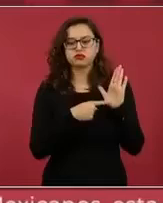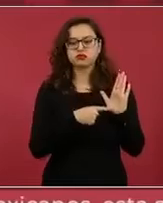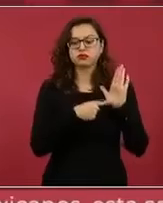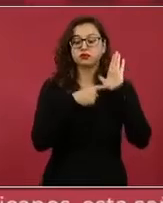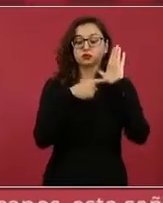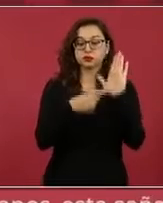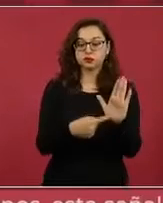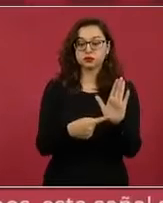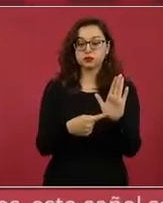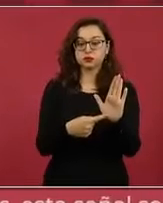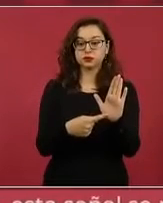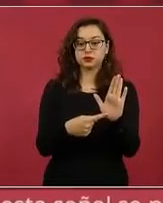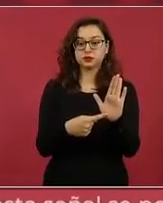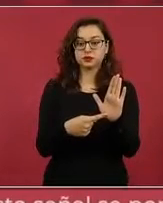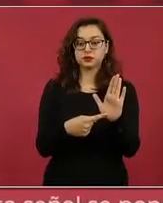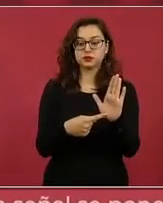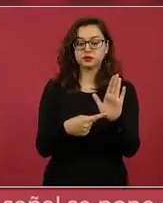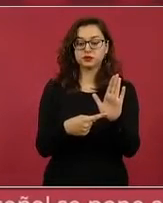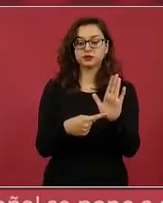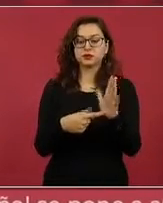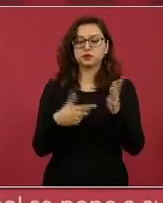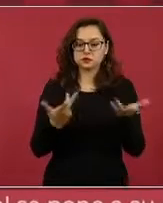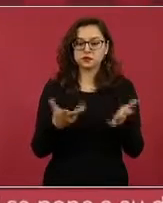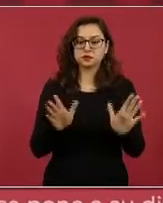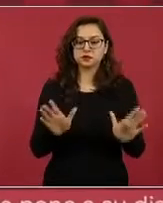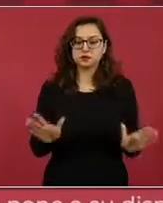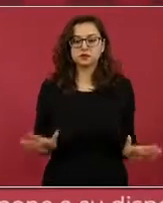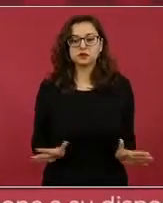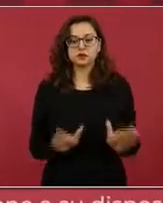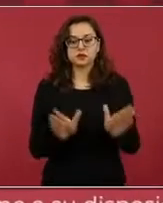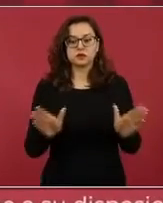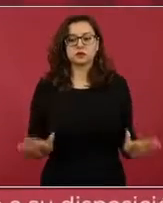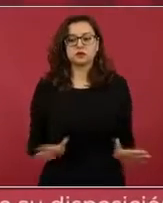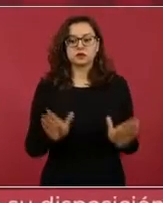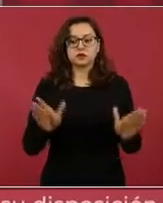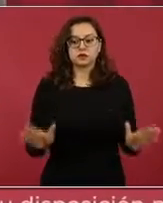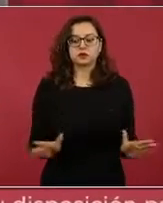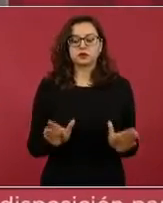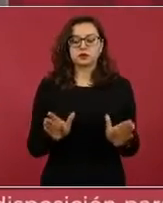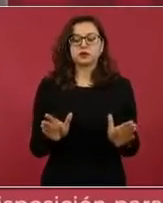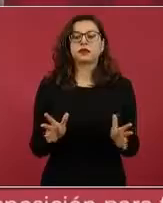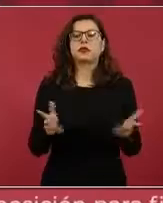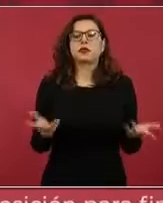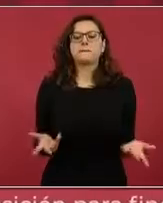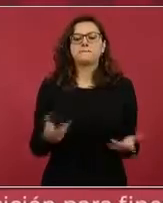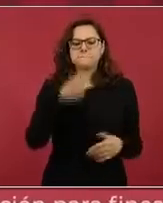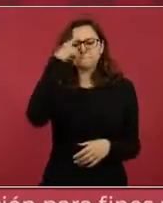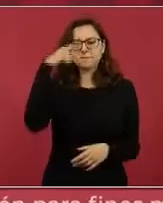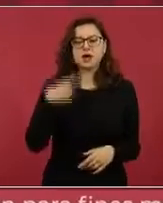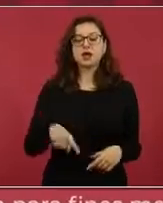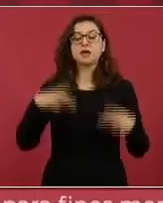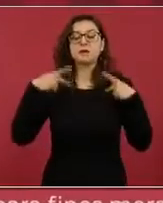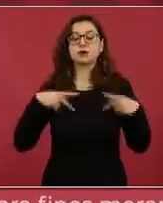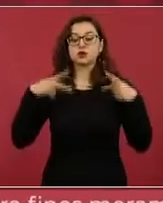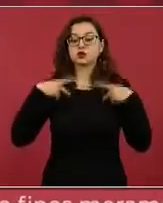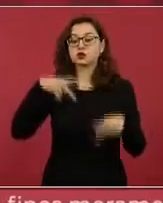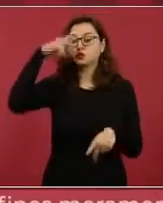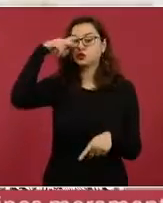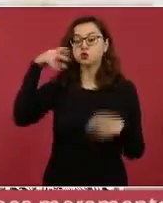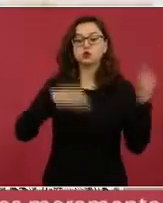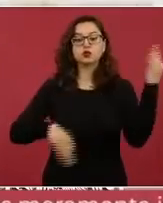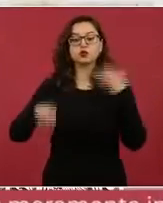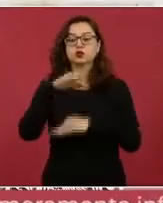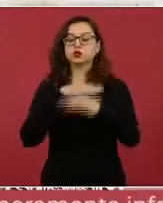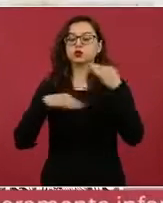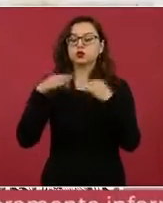impulsando para garantizar a todos los mexicanos el derecho a la